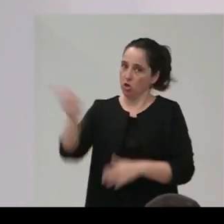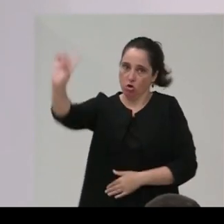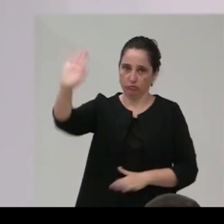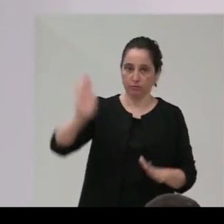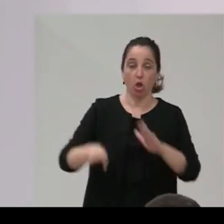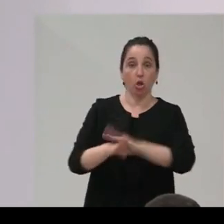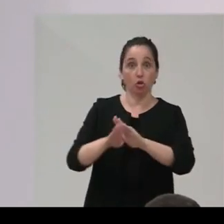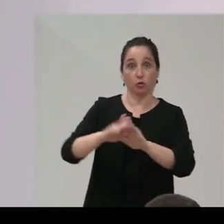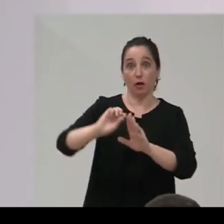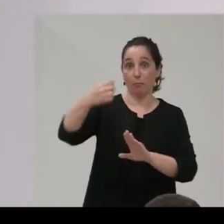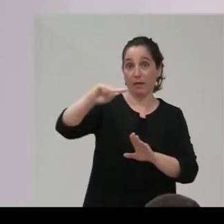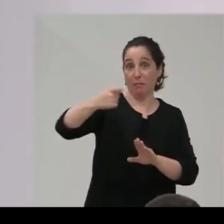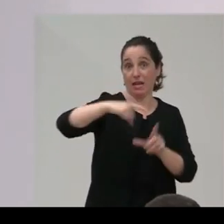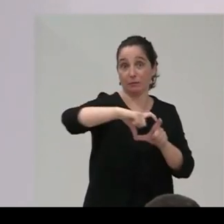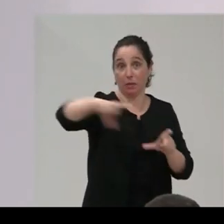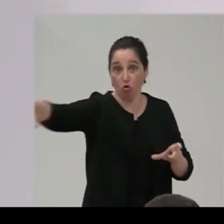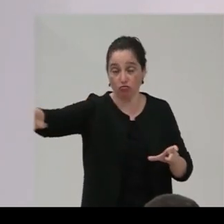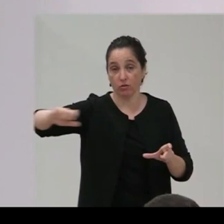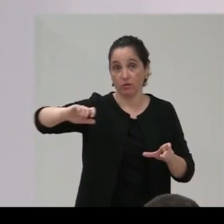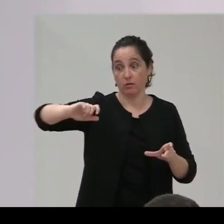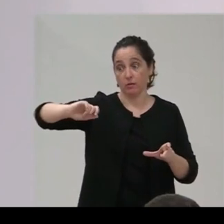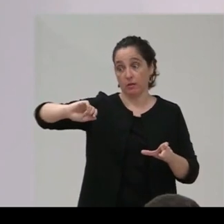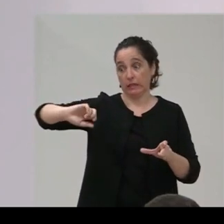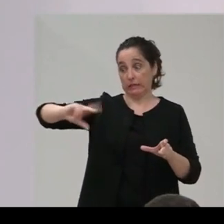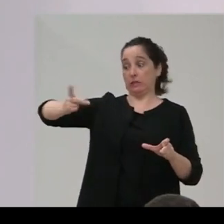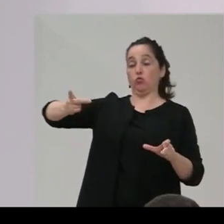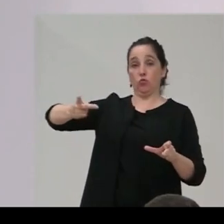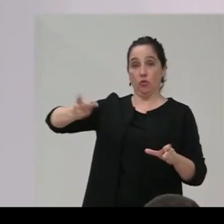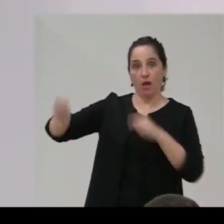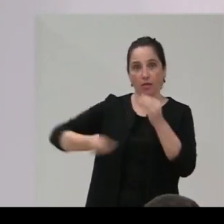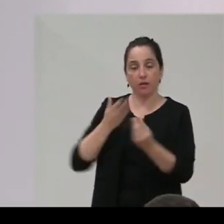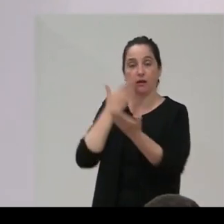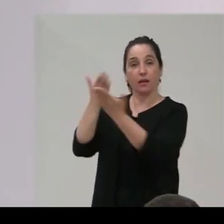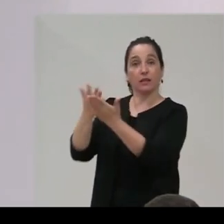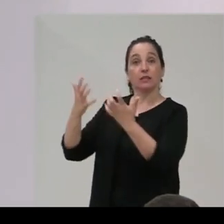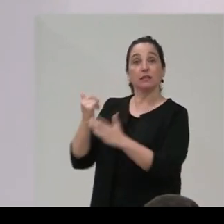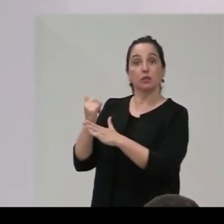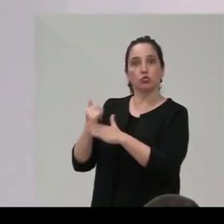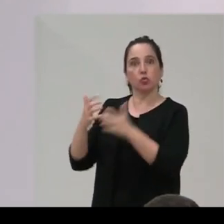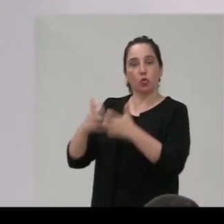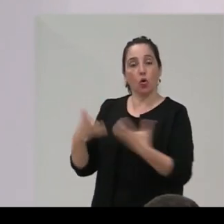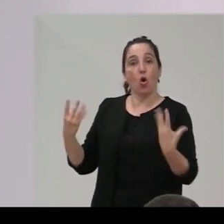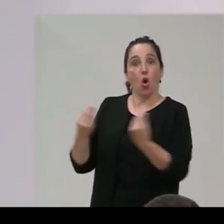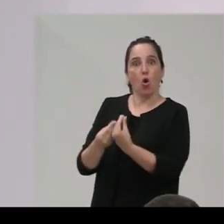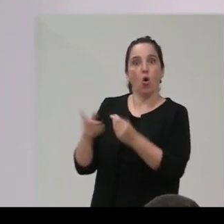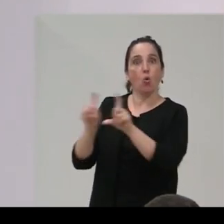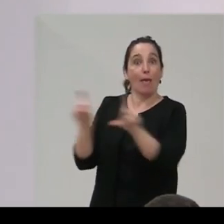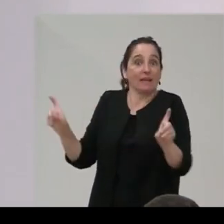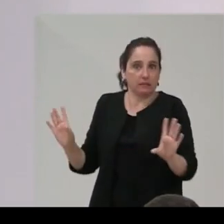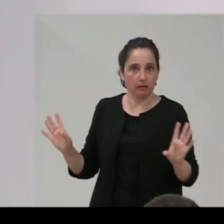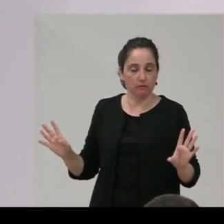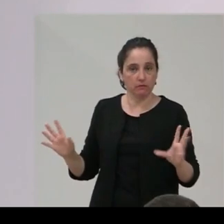continuar continuar con la obra y además encargar al instituto de hidráulica para que junto con una empresa